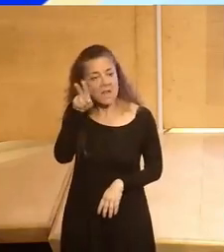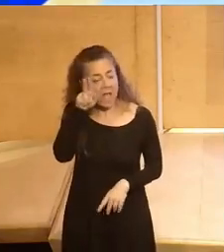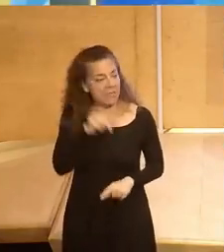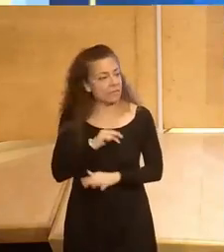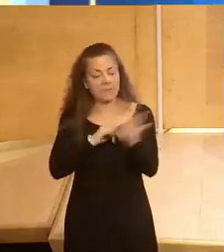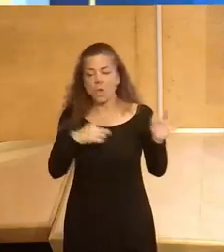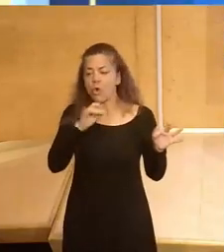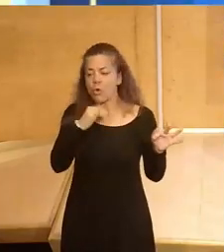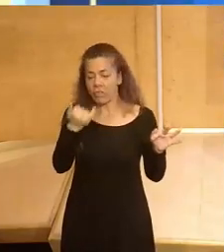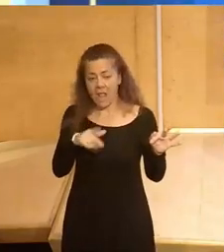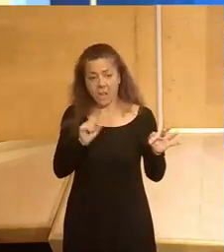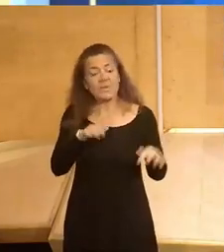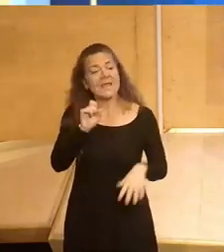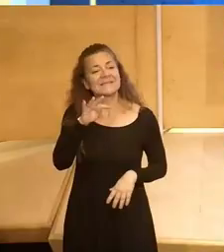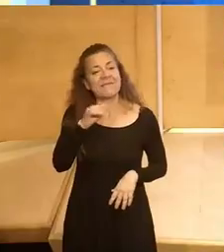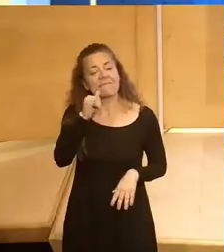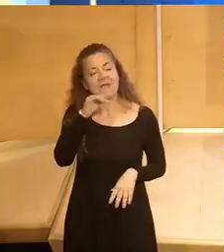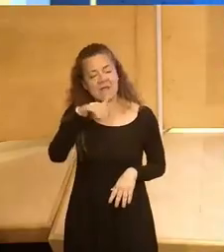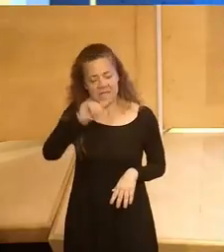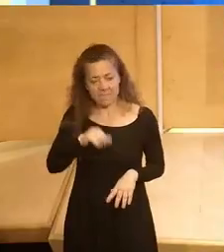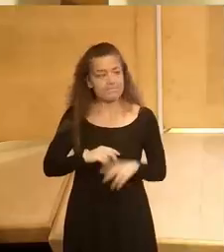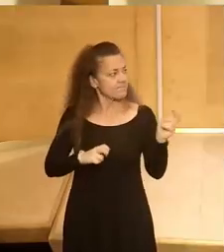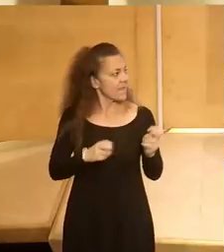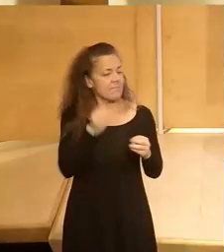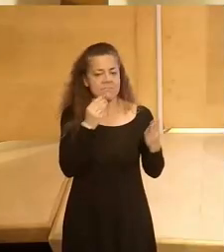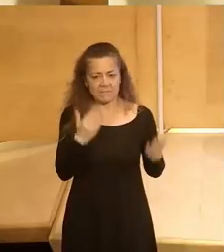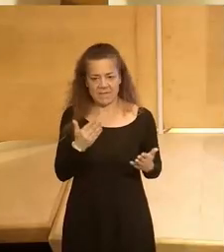Nerea Luis, a Gonzalo Conde y a Estefanía Molina. Adelante y bienvenidas.